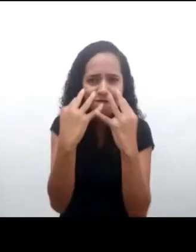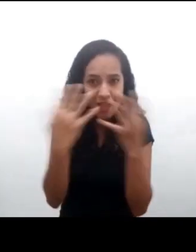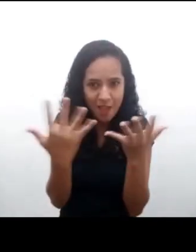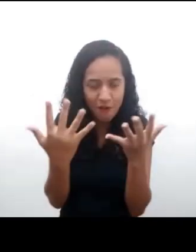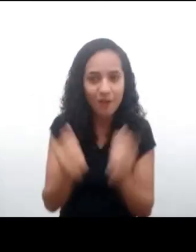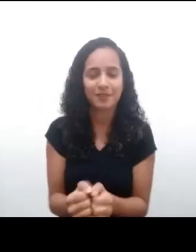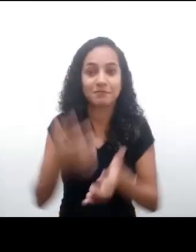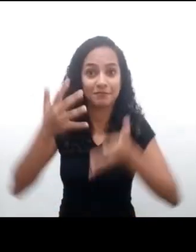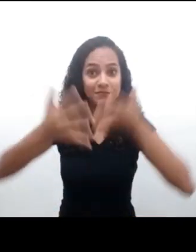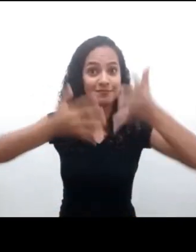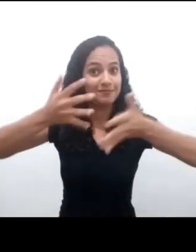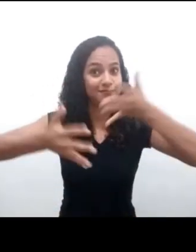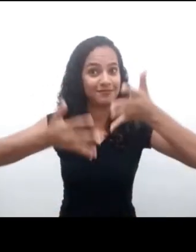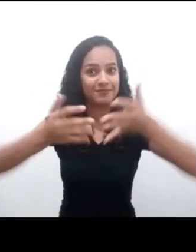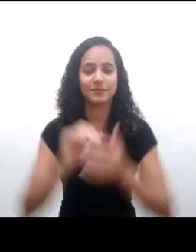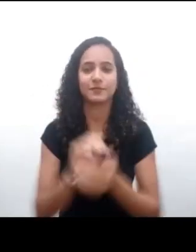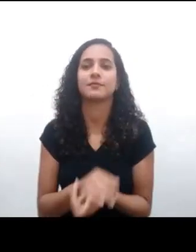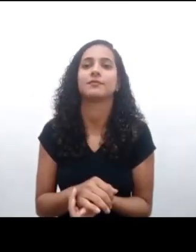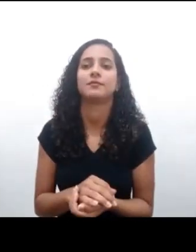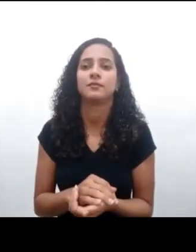a estos niños y niñas.